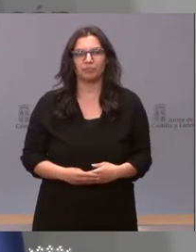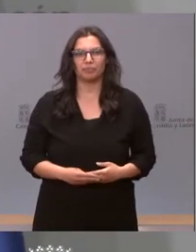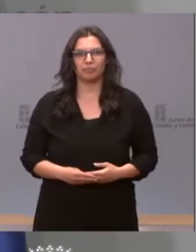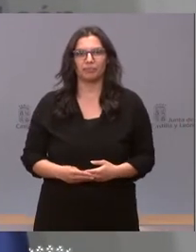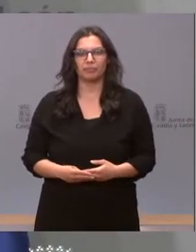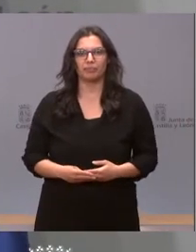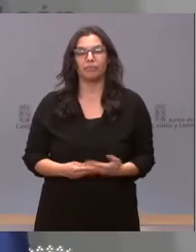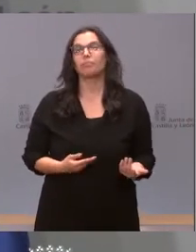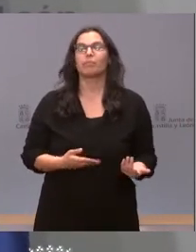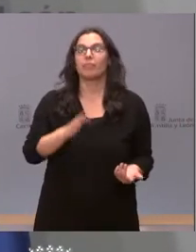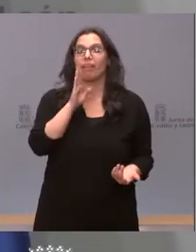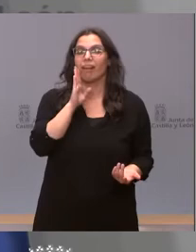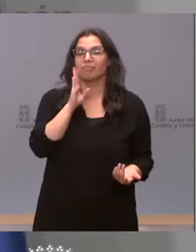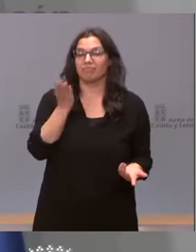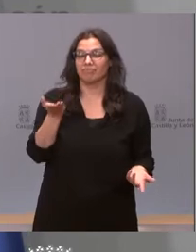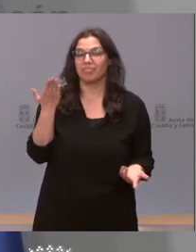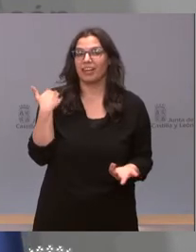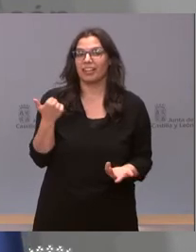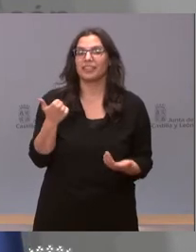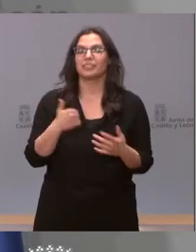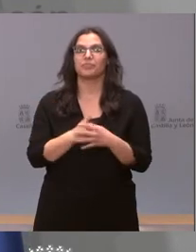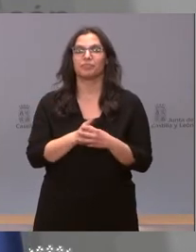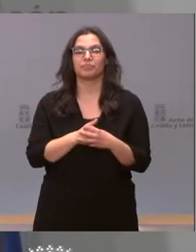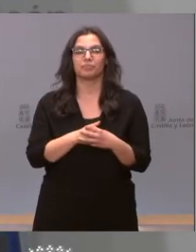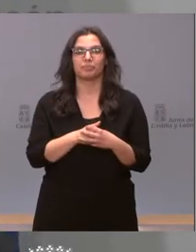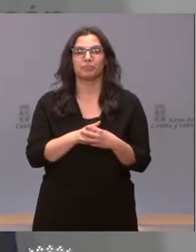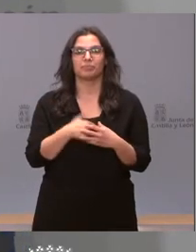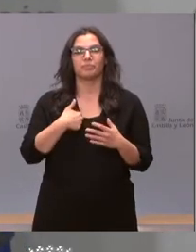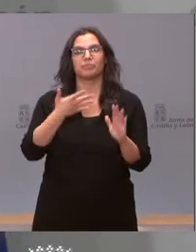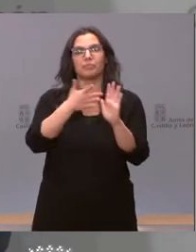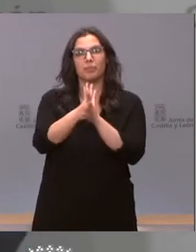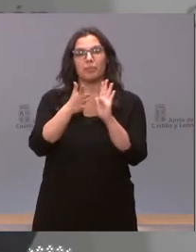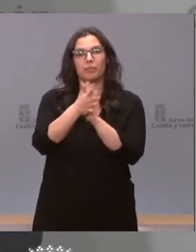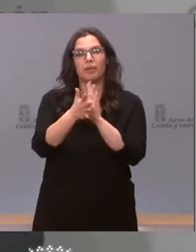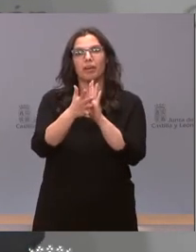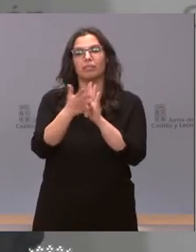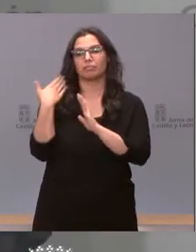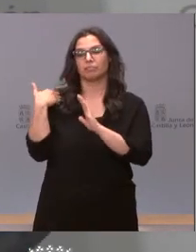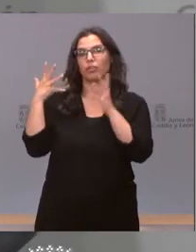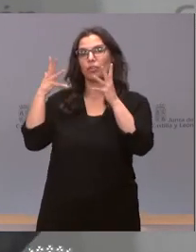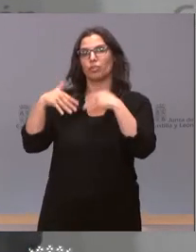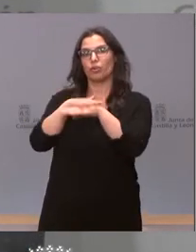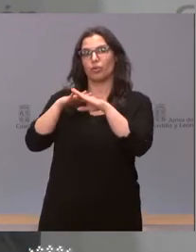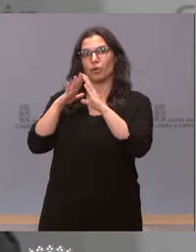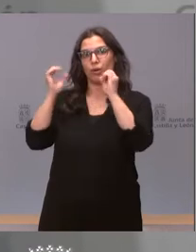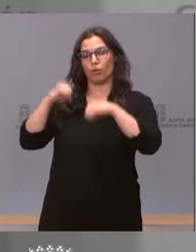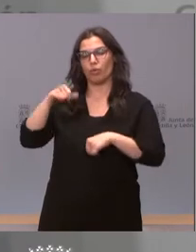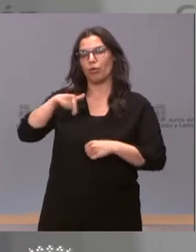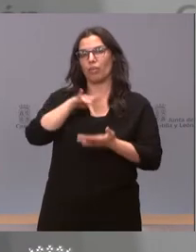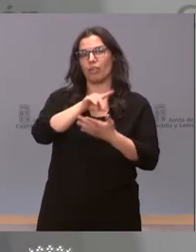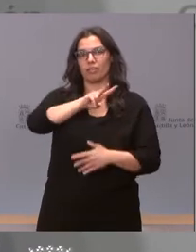Bueno, decíamos ayer, vamos a comentar los acuerdos del Consejo de Gobierno de hoy, 25